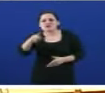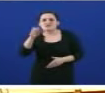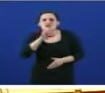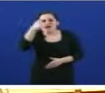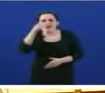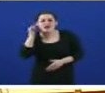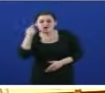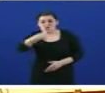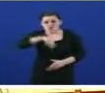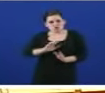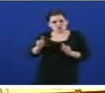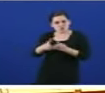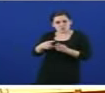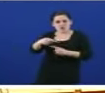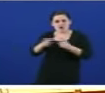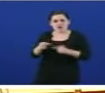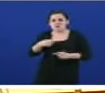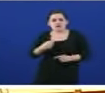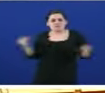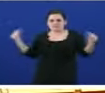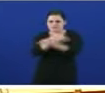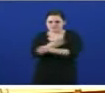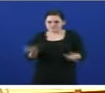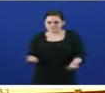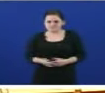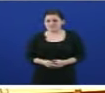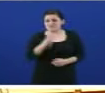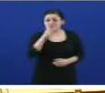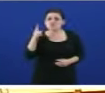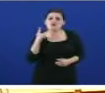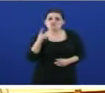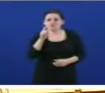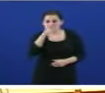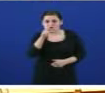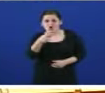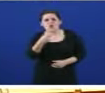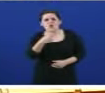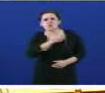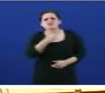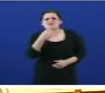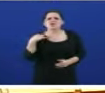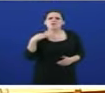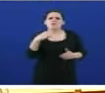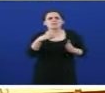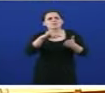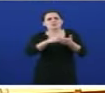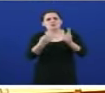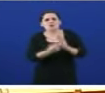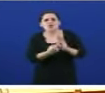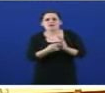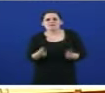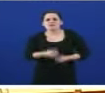bloque nacionalista galego entendemos que non. Comprometer a vosted hai un ano, señor Feijó, un vigoroso programa de investimento en